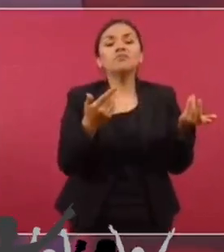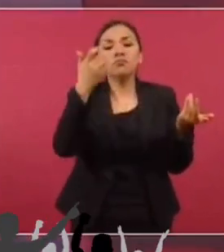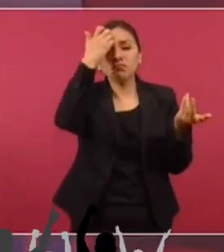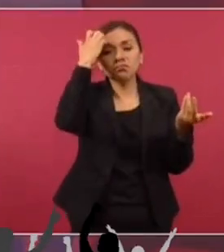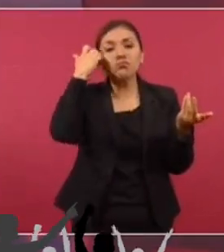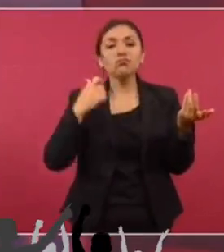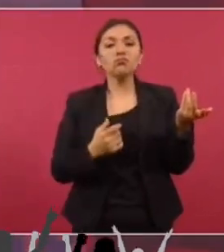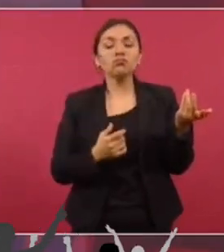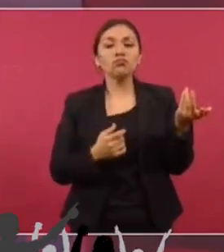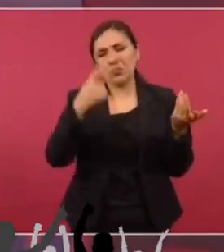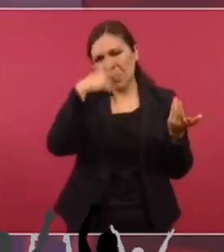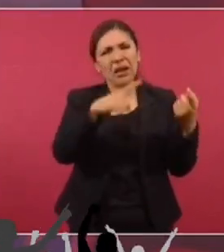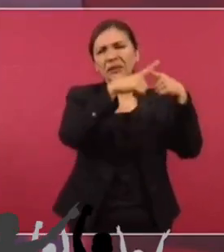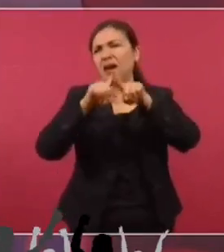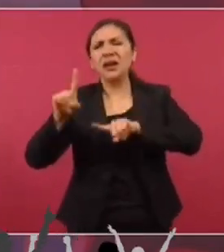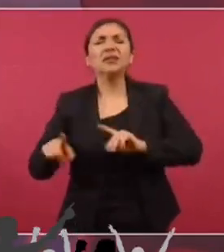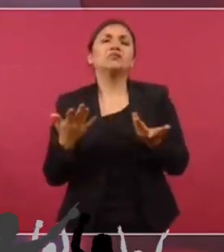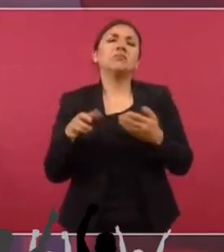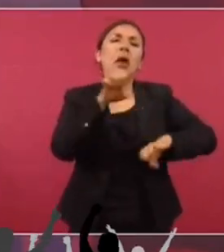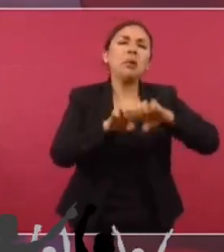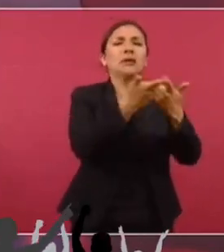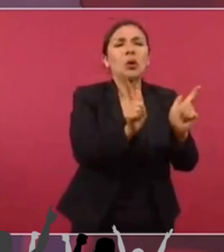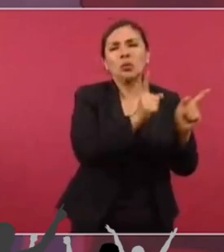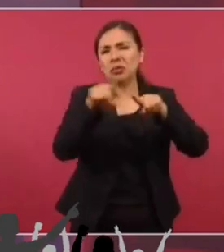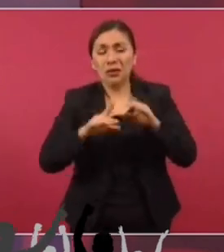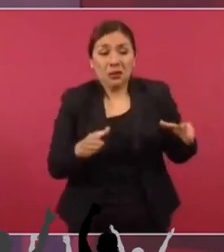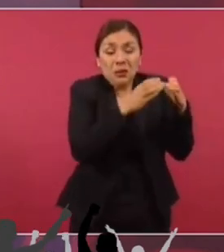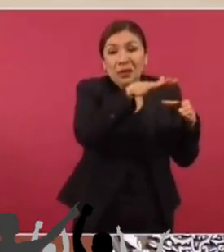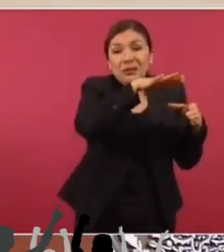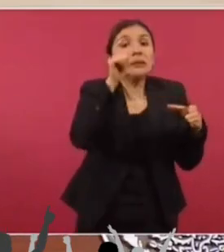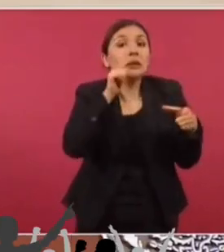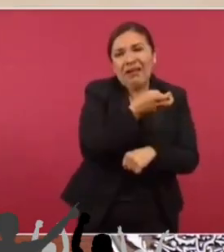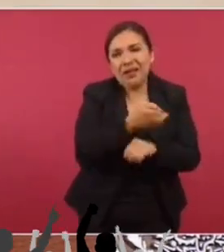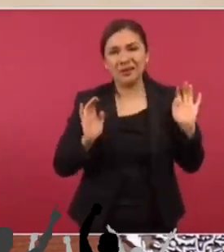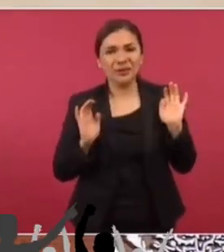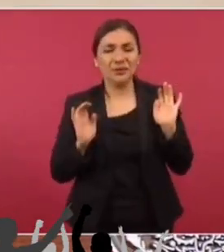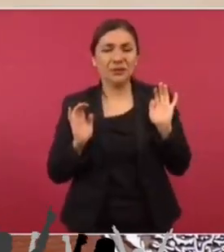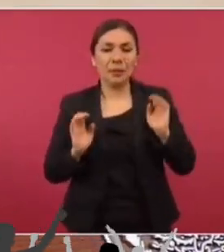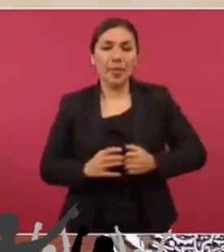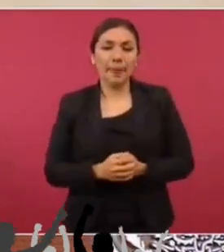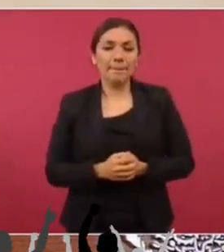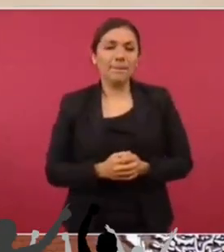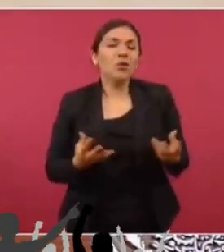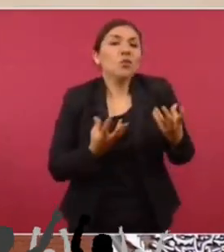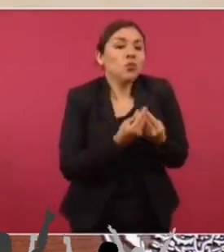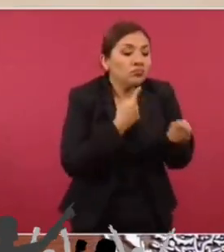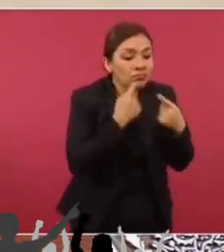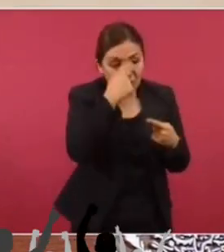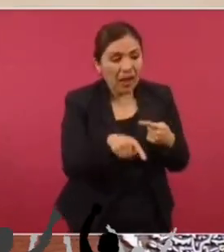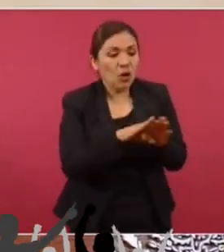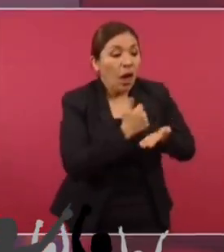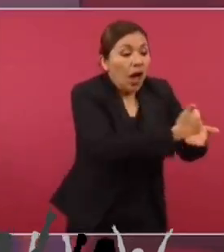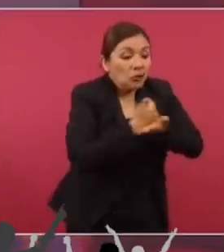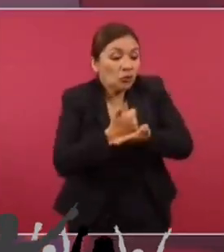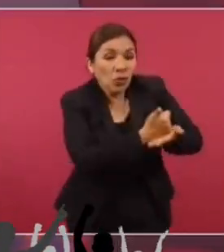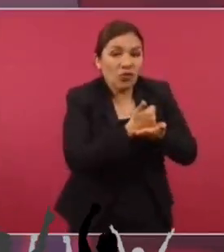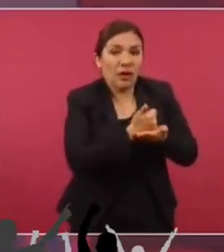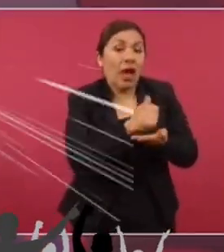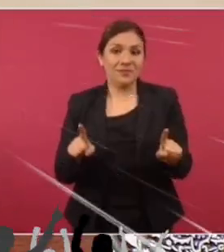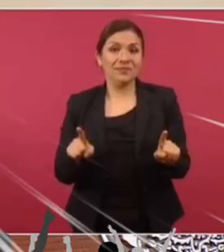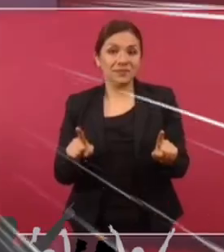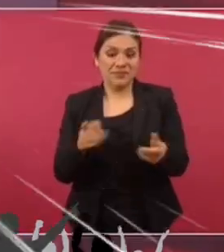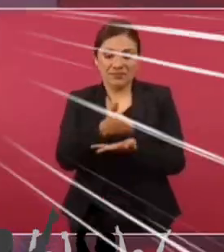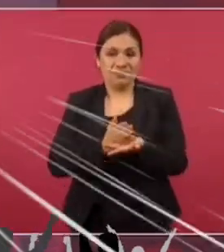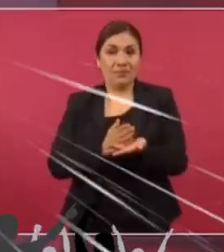todas las corporaciones siempre se unen, se alimentan, se nutren mutuamente las